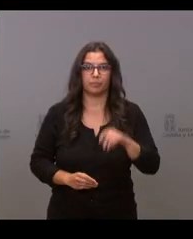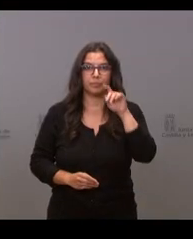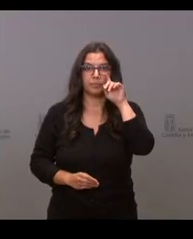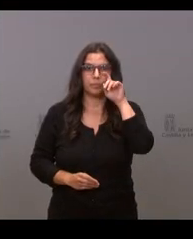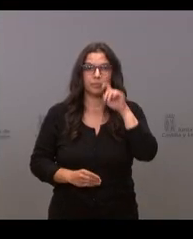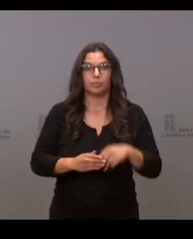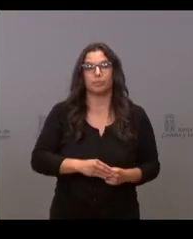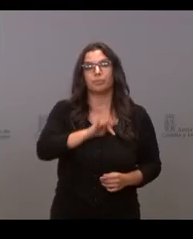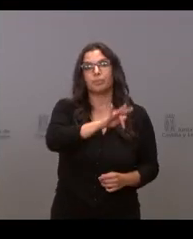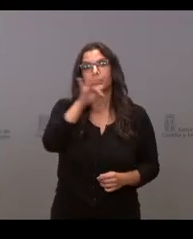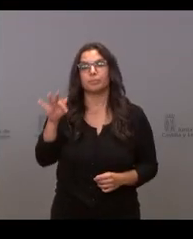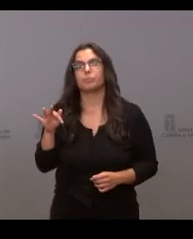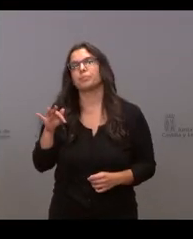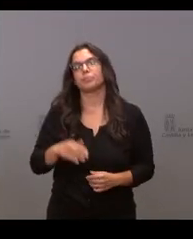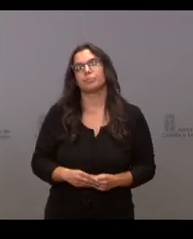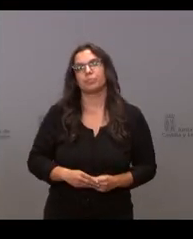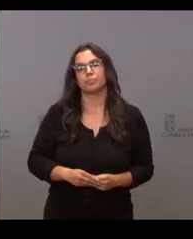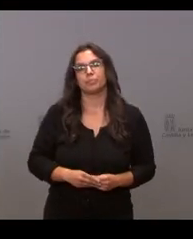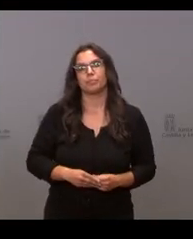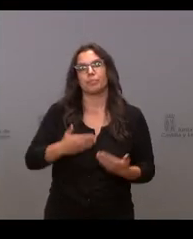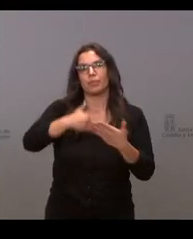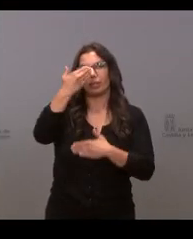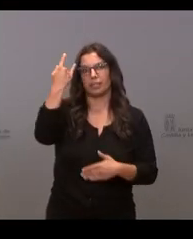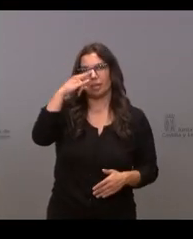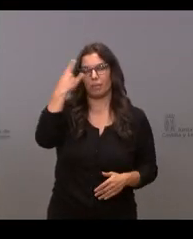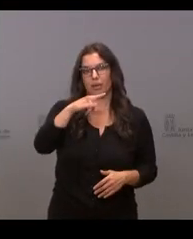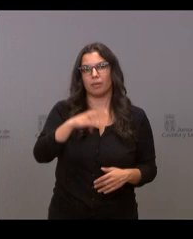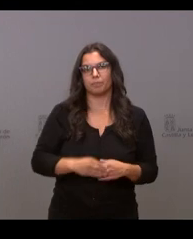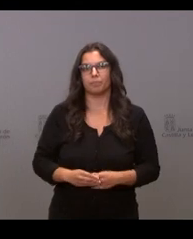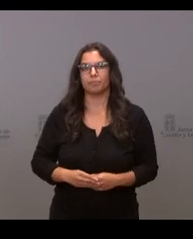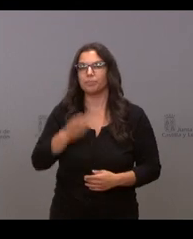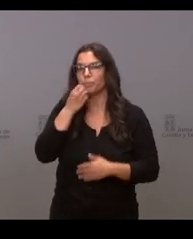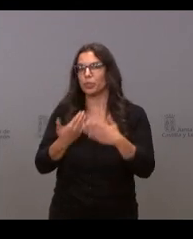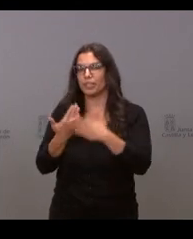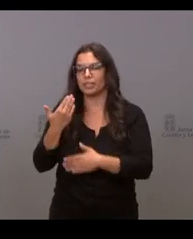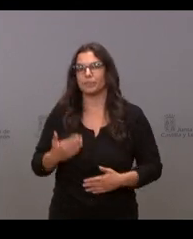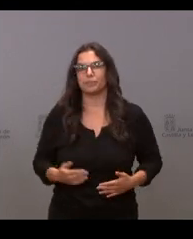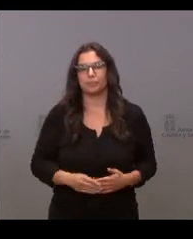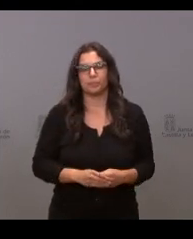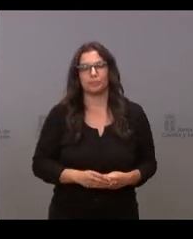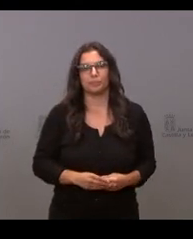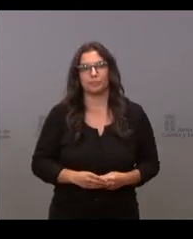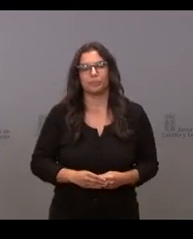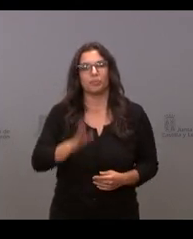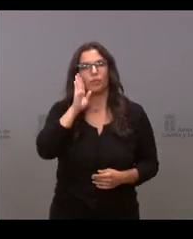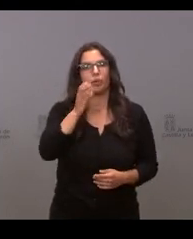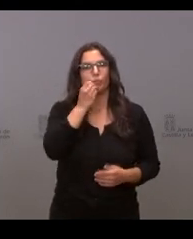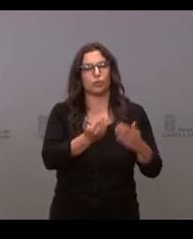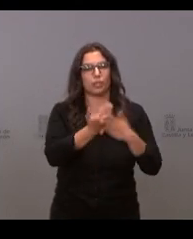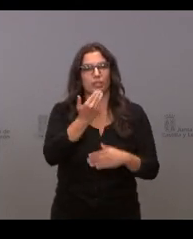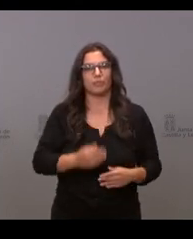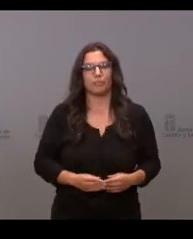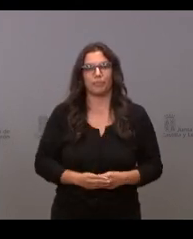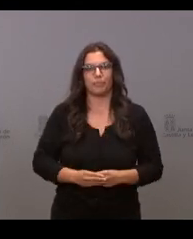Continuamos ahora con Belén Hernández de la Gaceta de Salamanca Belén adelante Hola buenos días